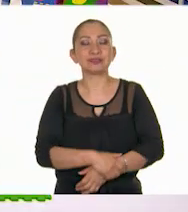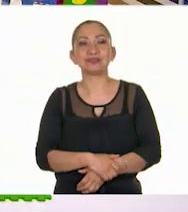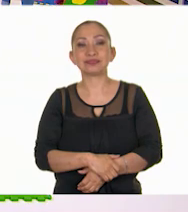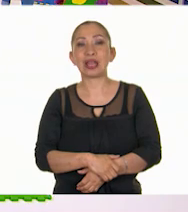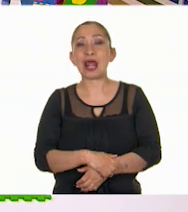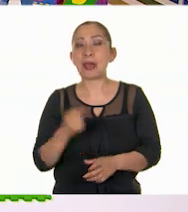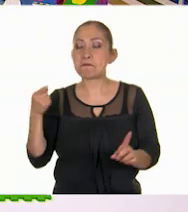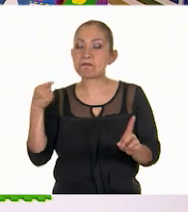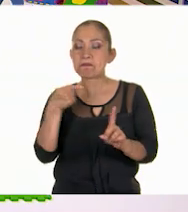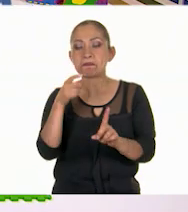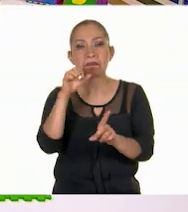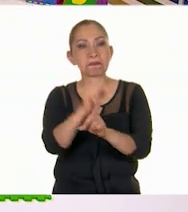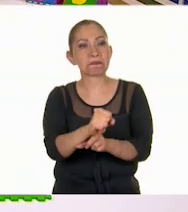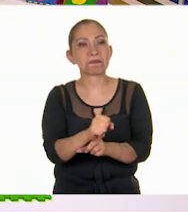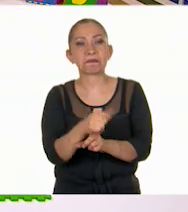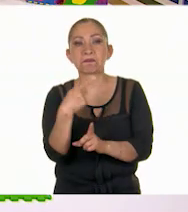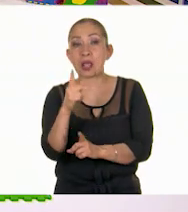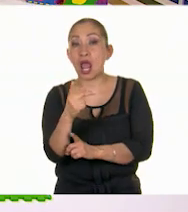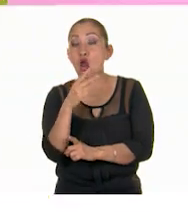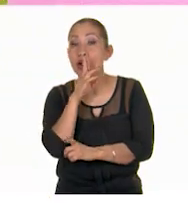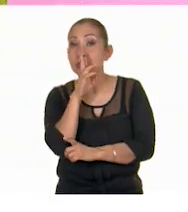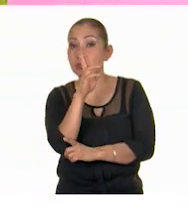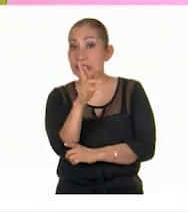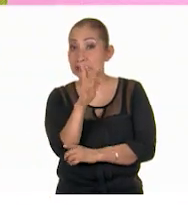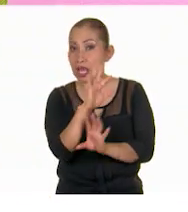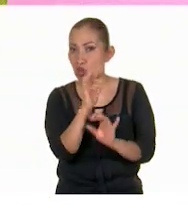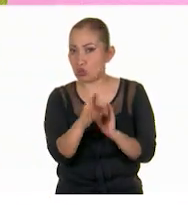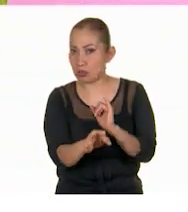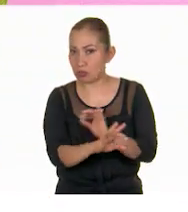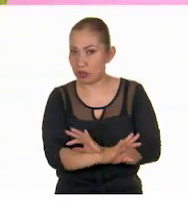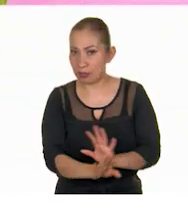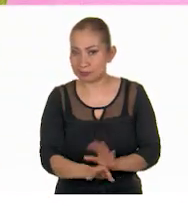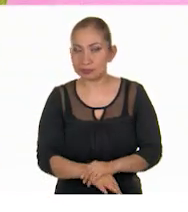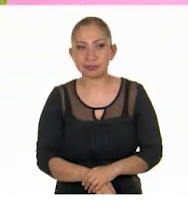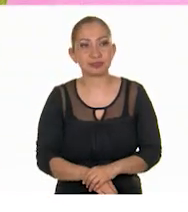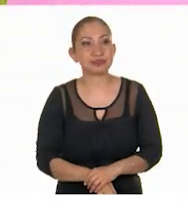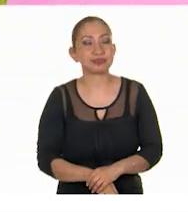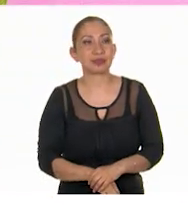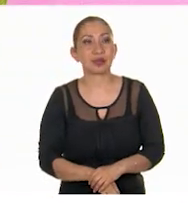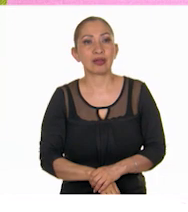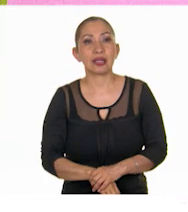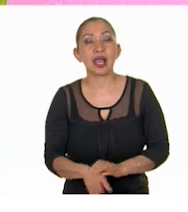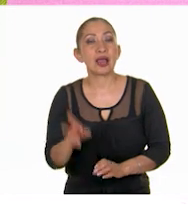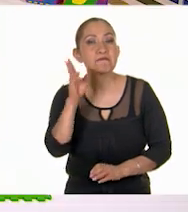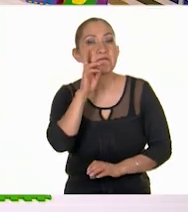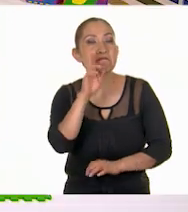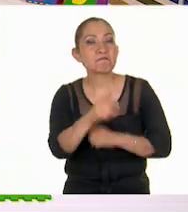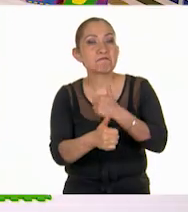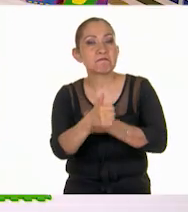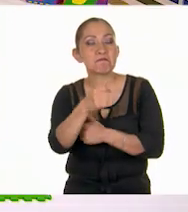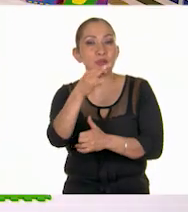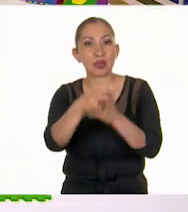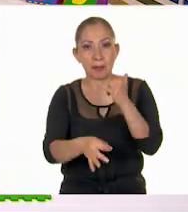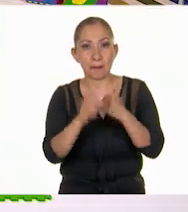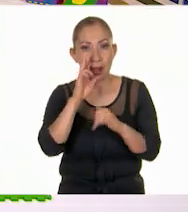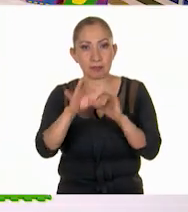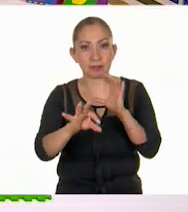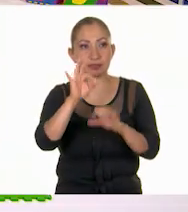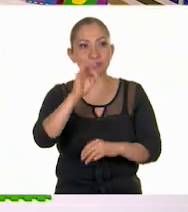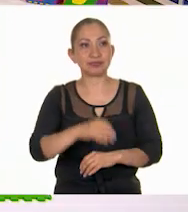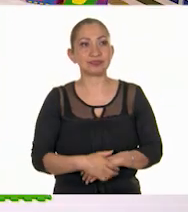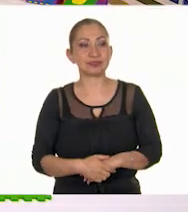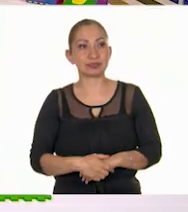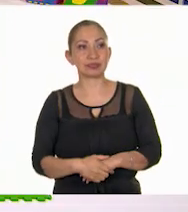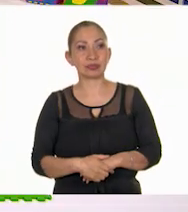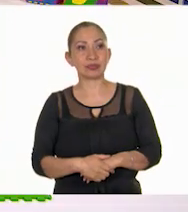a la meta. Bueno, pero solo ganan si contestan bien. Pero Está de acuerdo. Es el reto final. Saca el papelito, por favor.